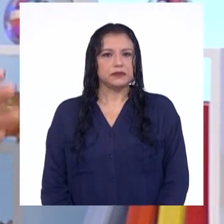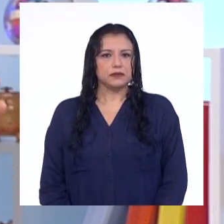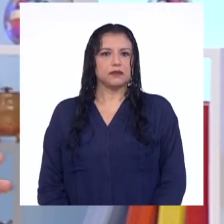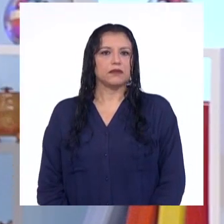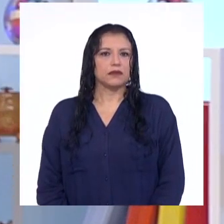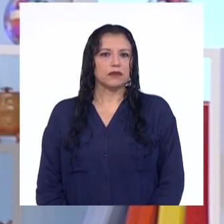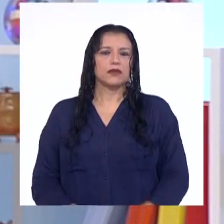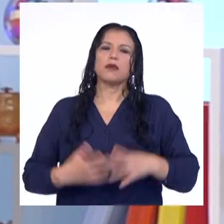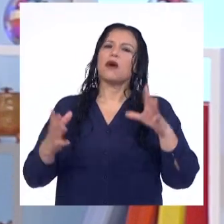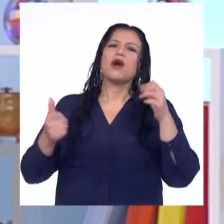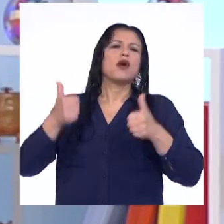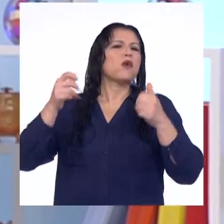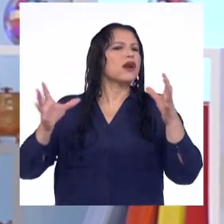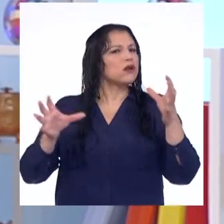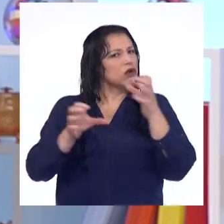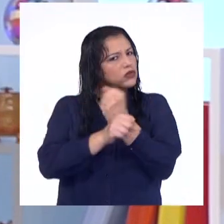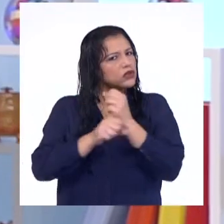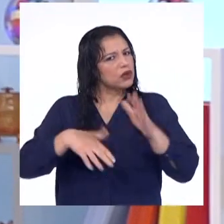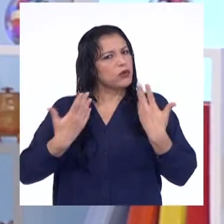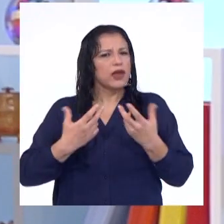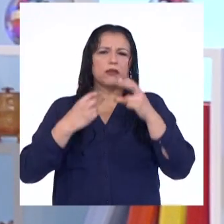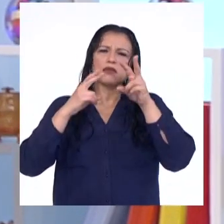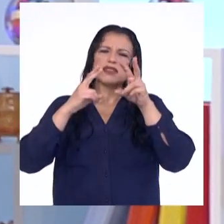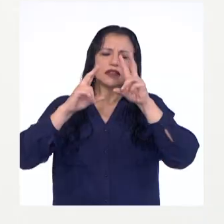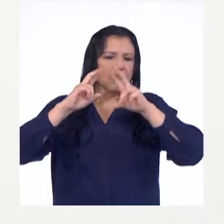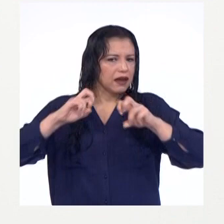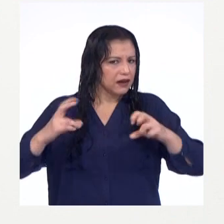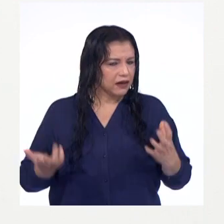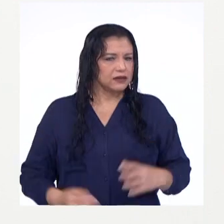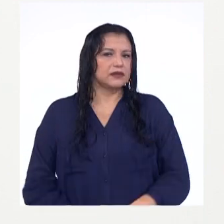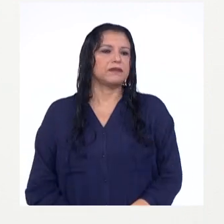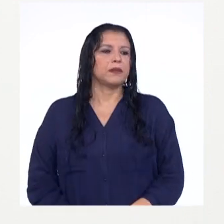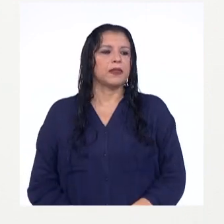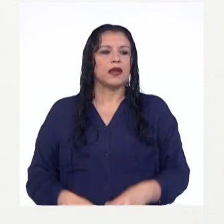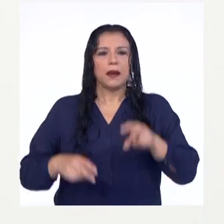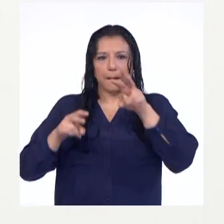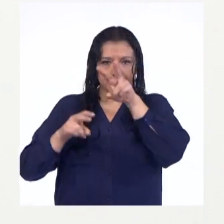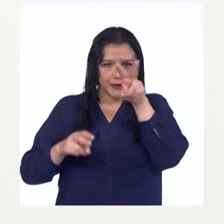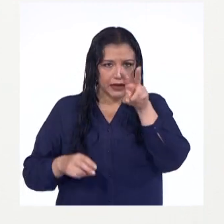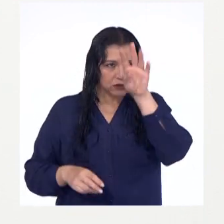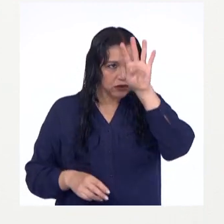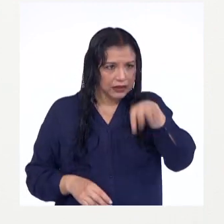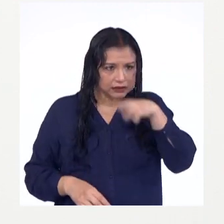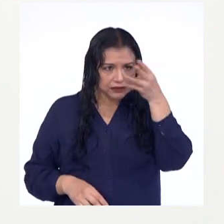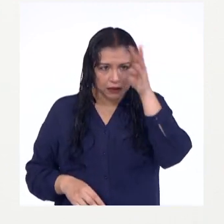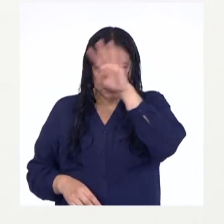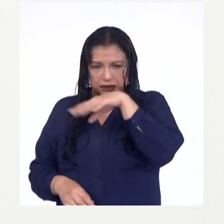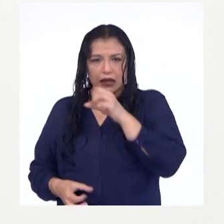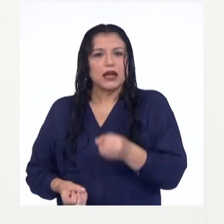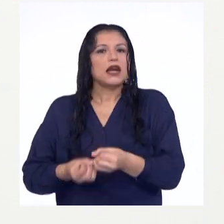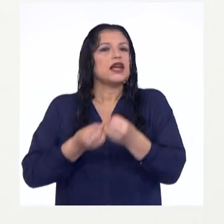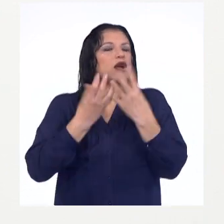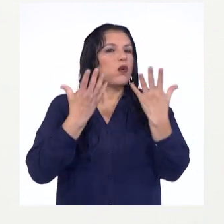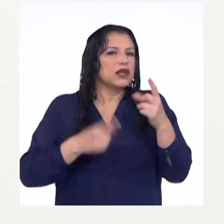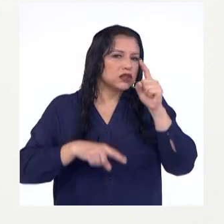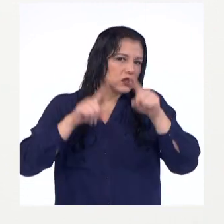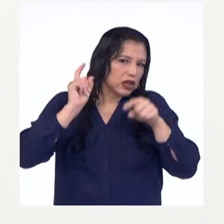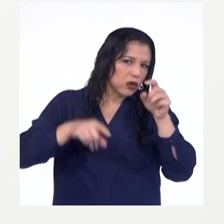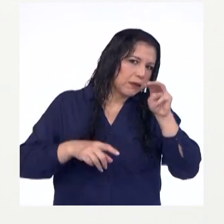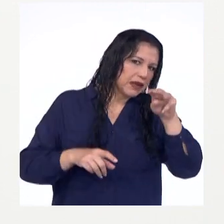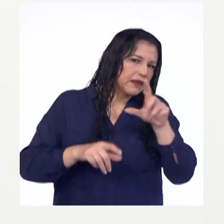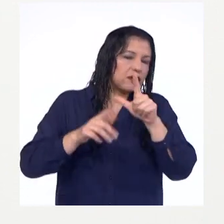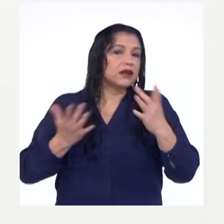¿Qué conclusiones podemos sacar de este análisis, profesora Deysi? Observando las tablas y los valores obtenidos de algunas medidas de